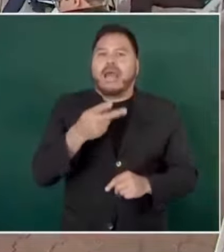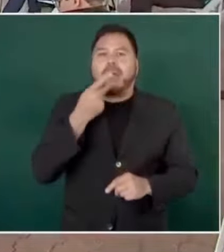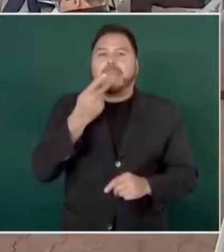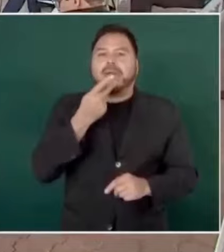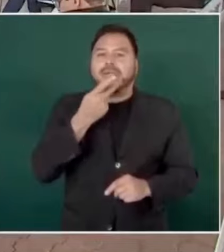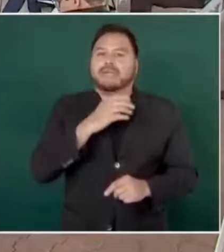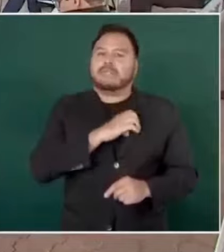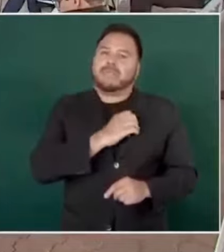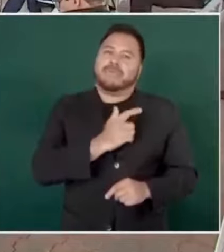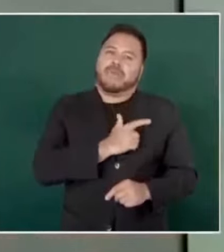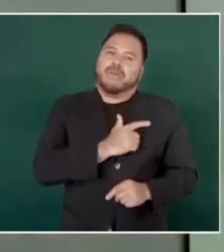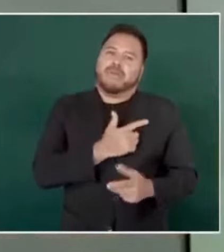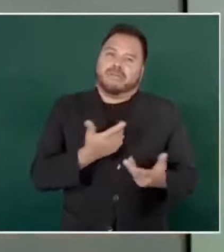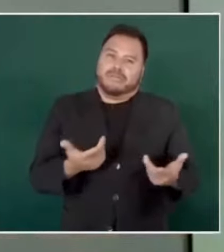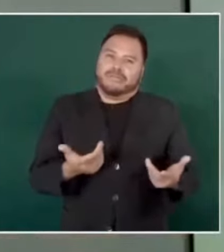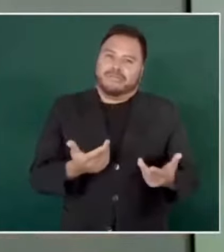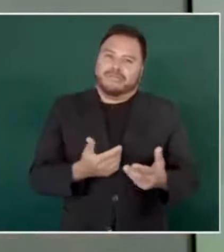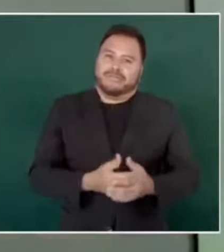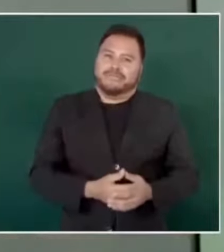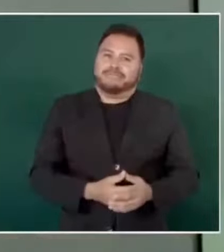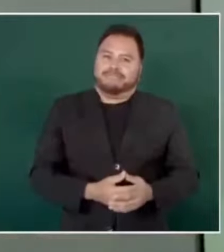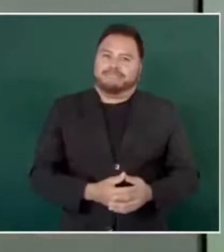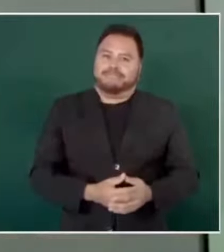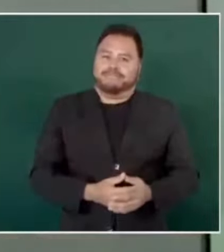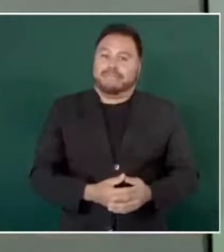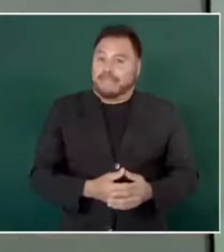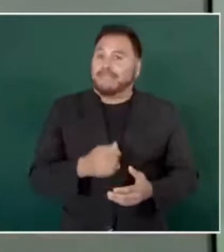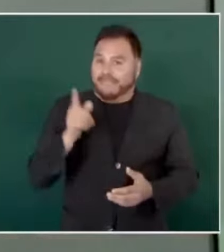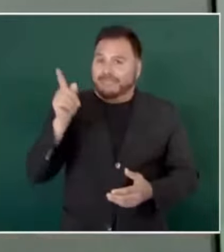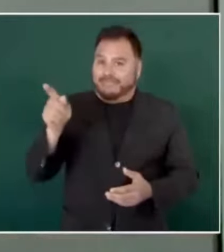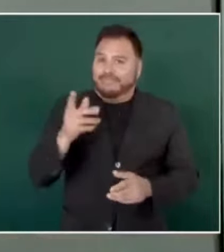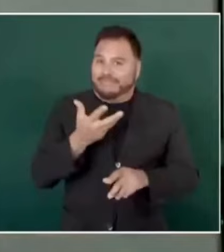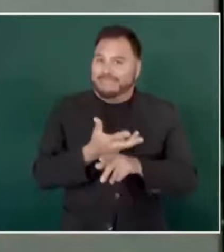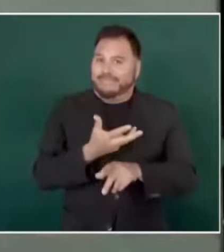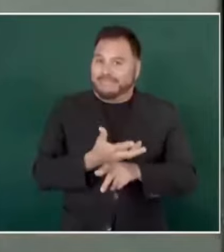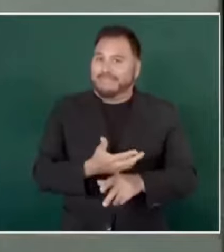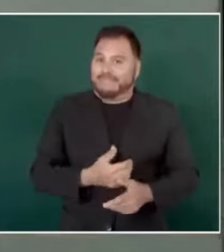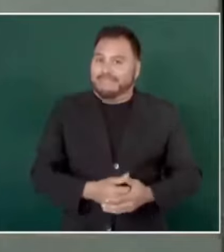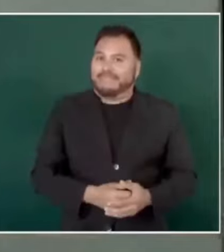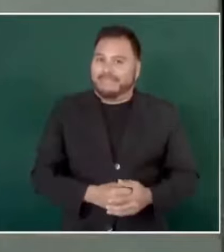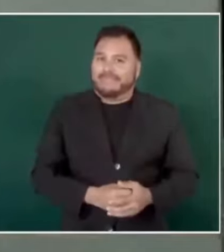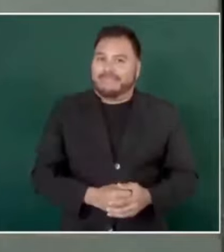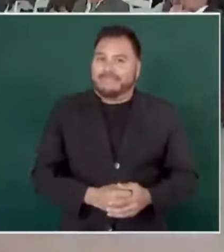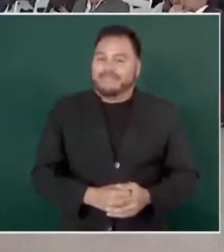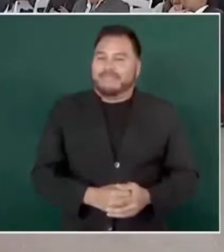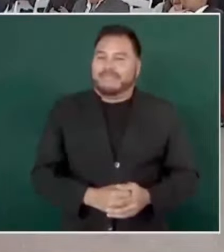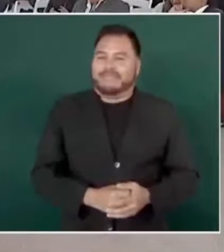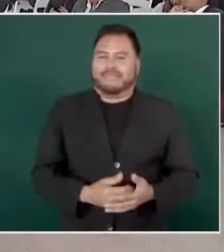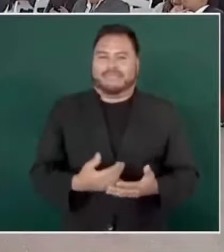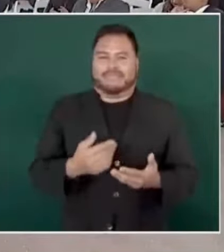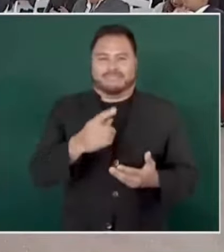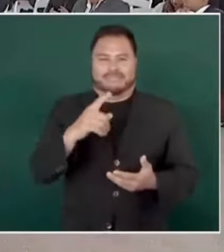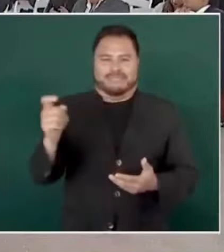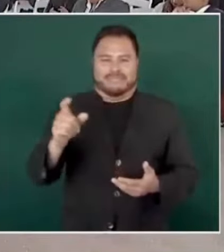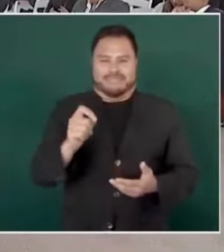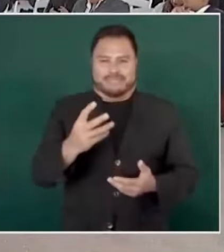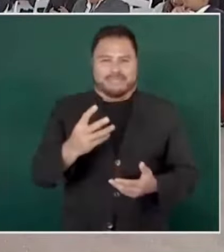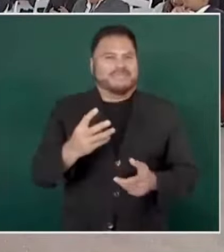en Estados Unidos. Entonces, sí hay